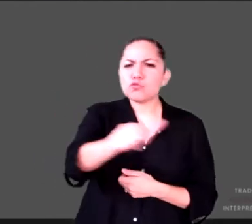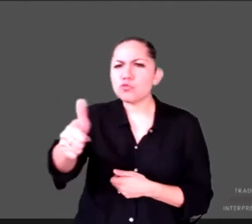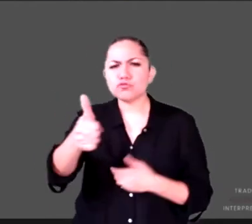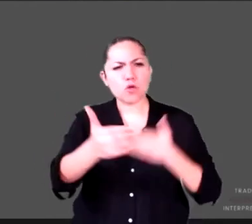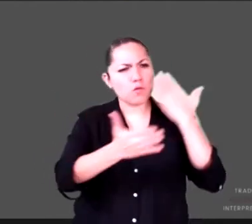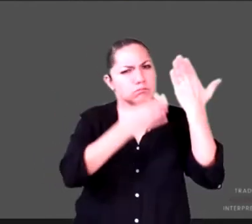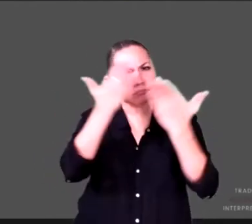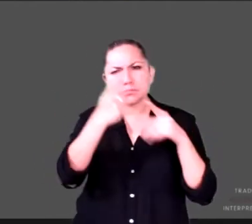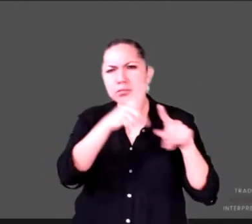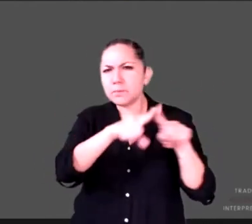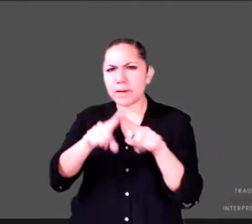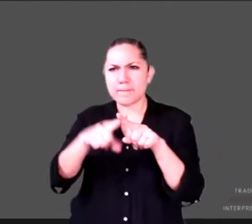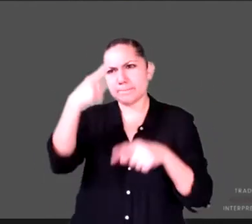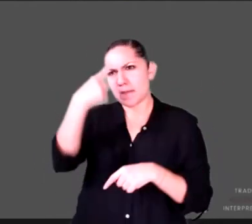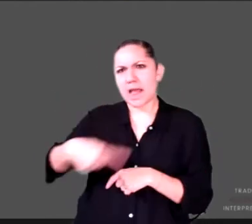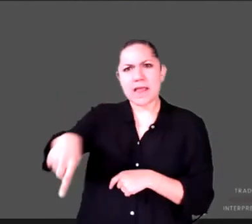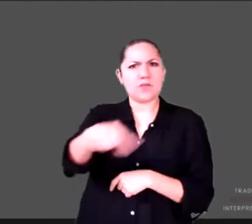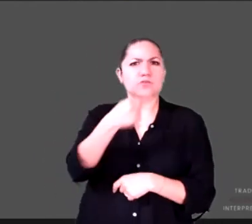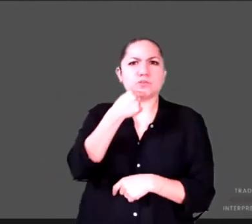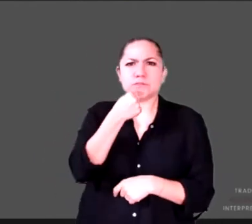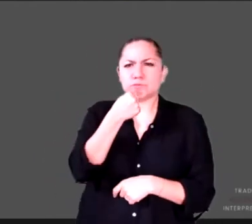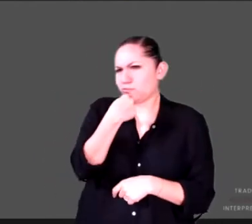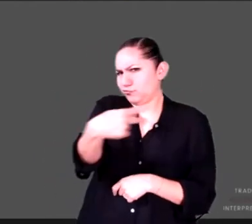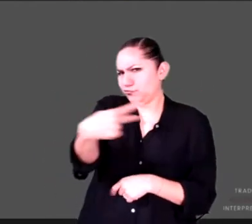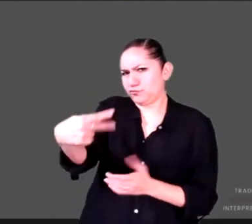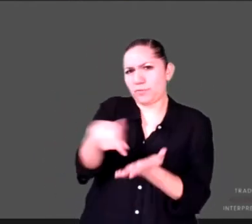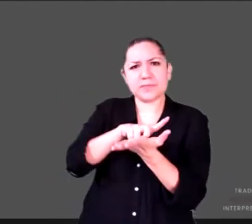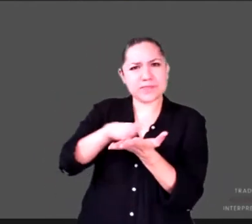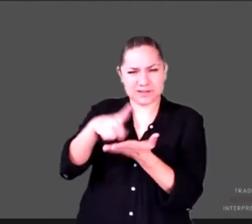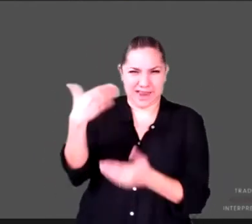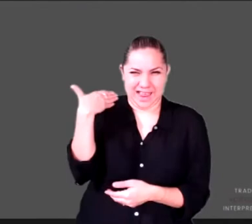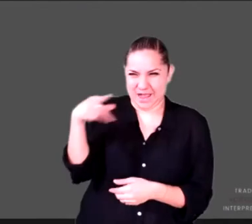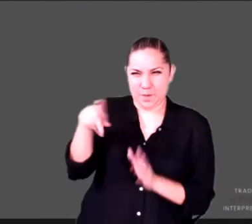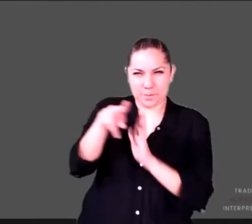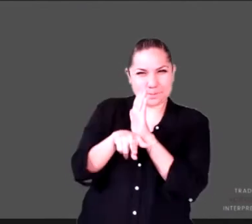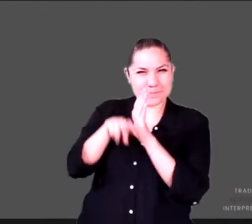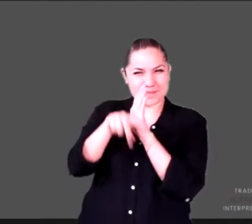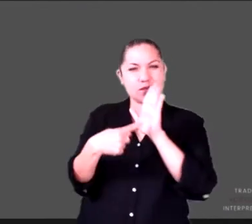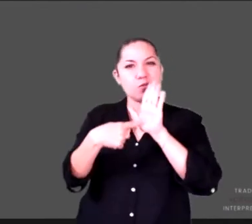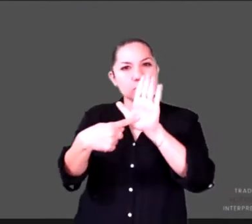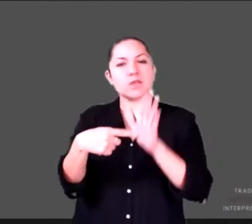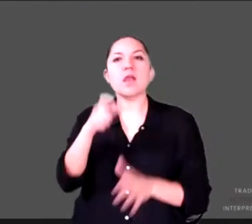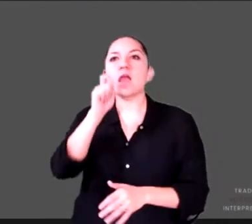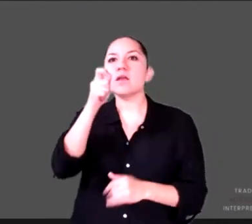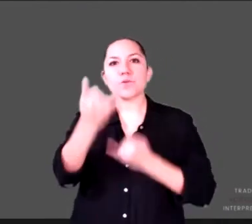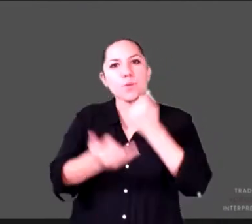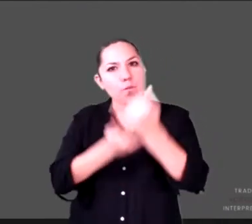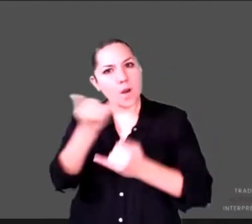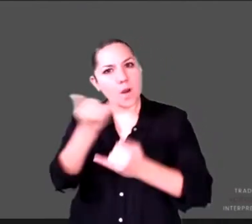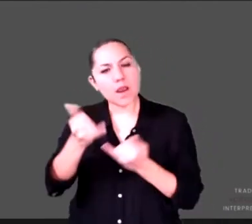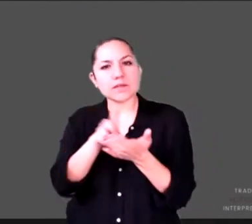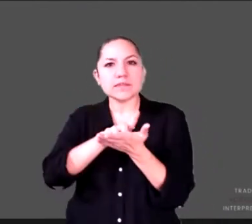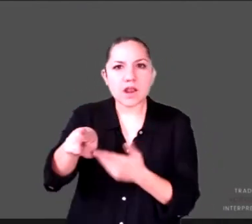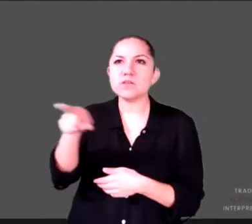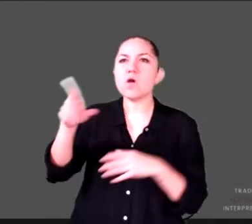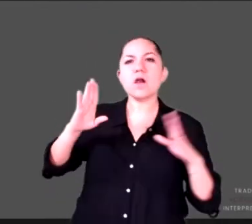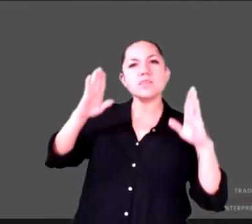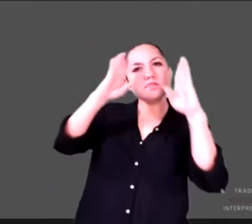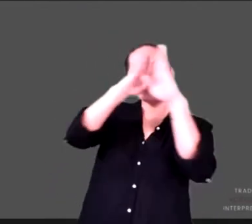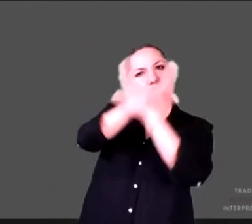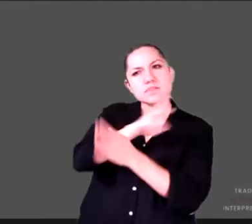derecho al juego, el derecho a tener estos espacios de esparcimiento, a fortalecer su autoestima.